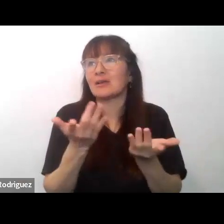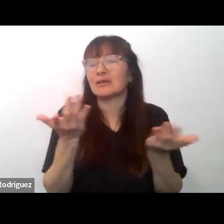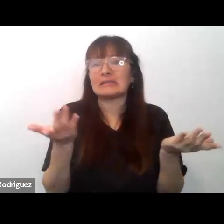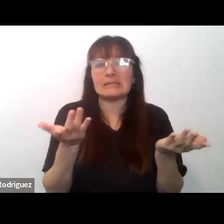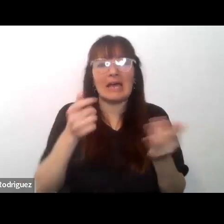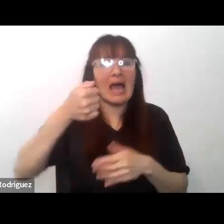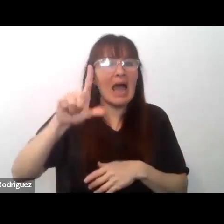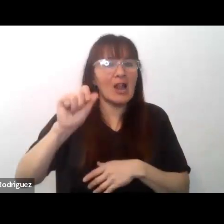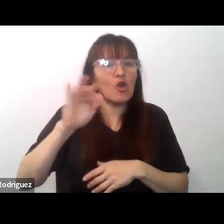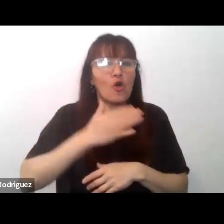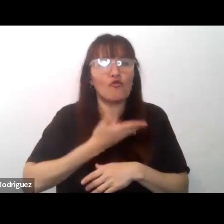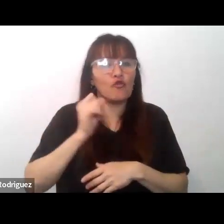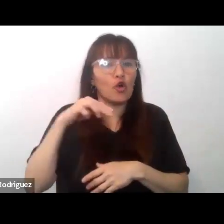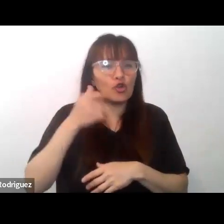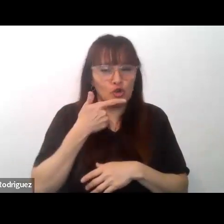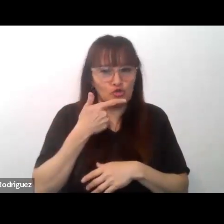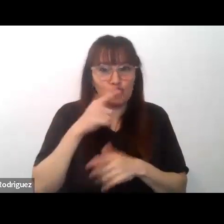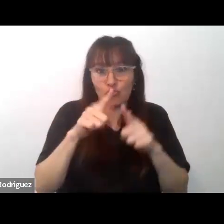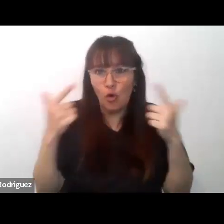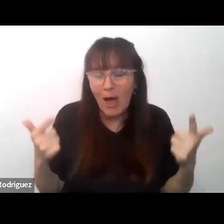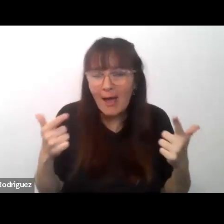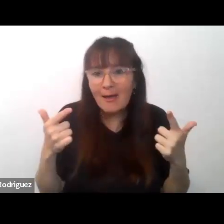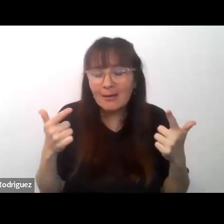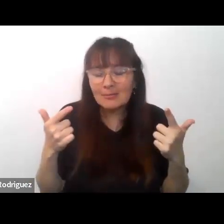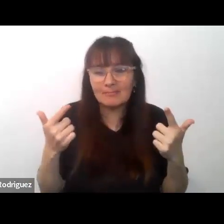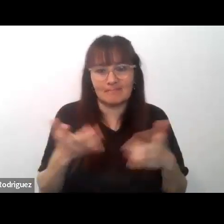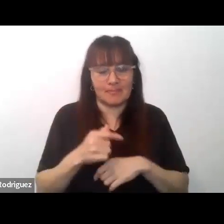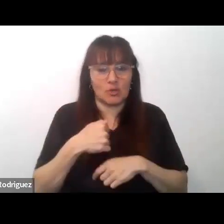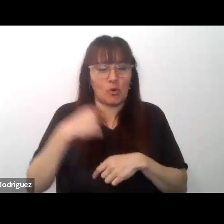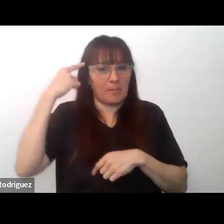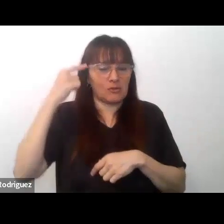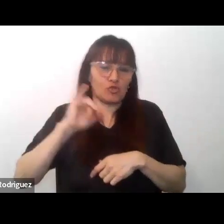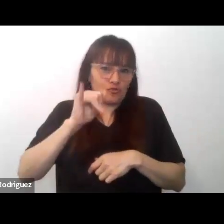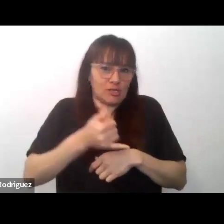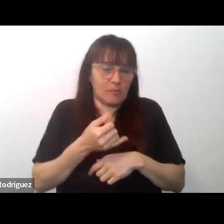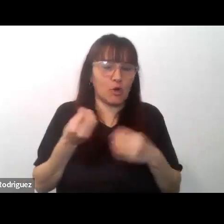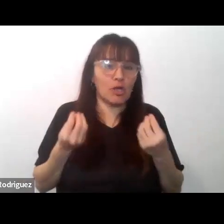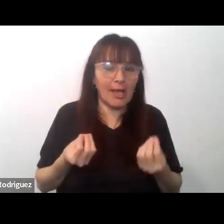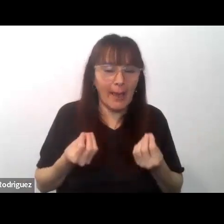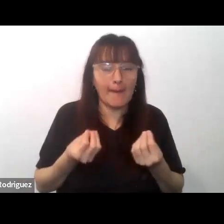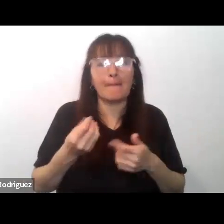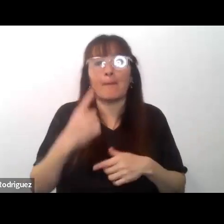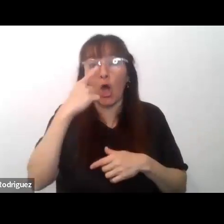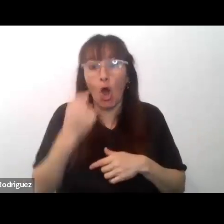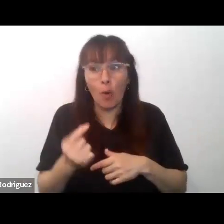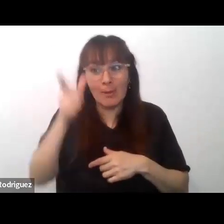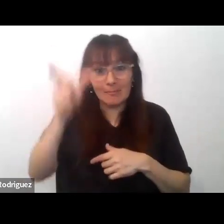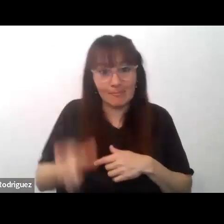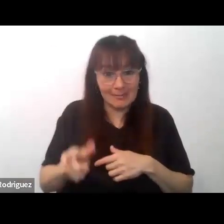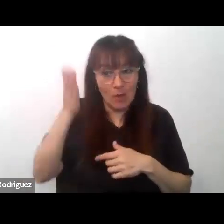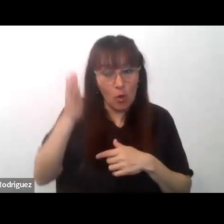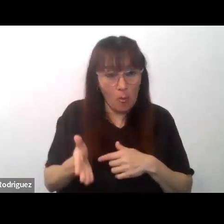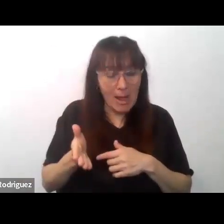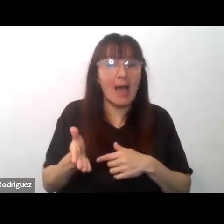tenemos que llamar la inmigración desde mi punto de vista sí ¿por qué? porque el hombre el ser humano